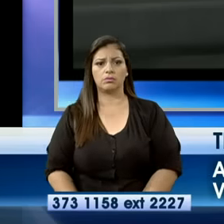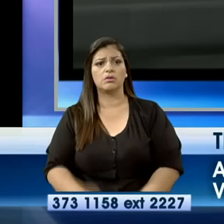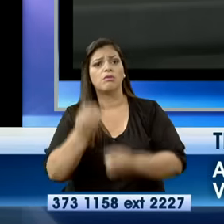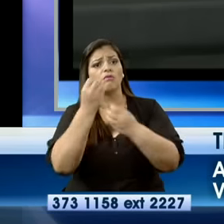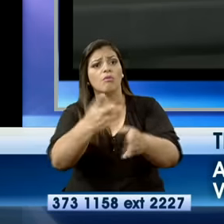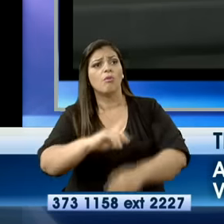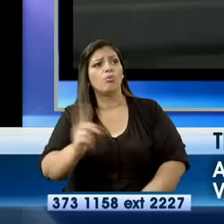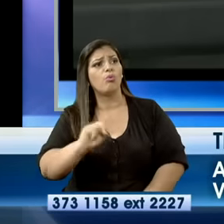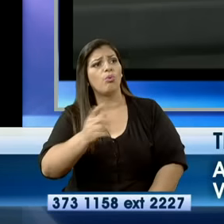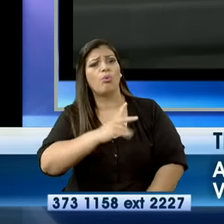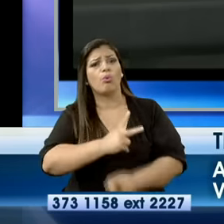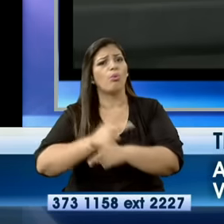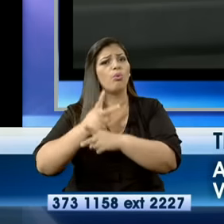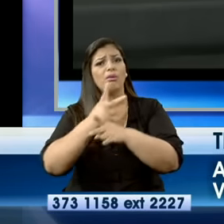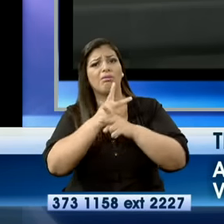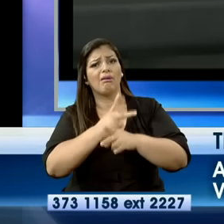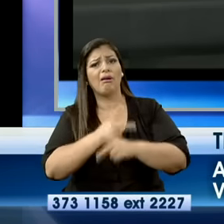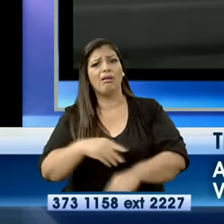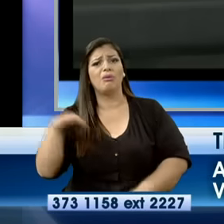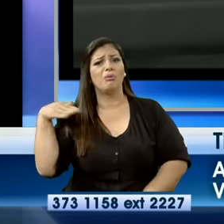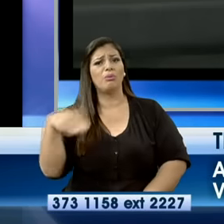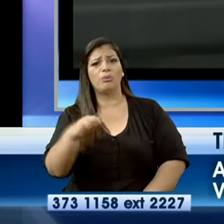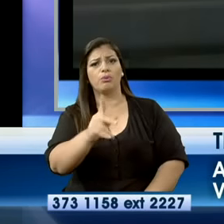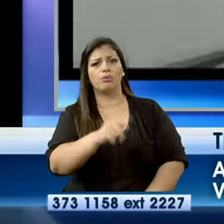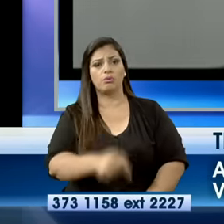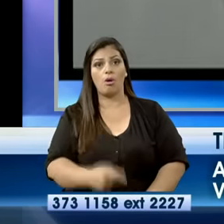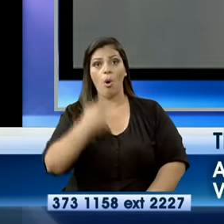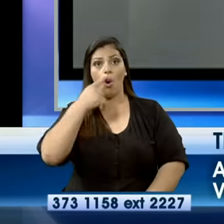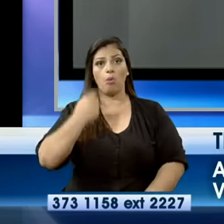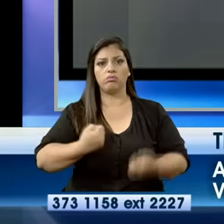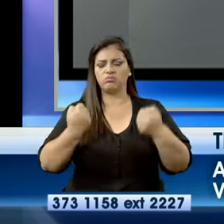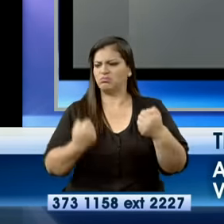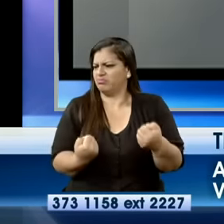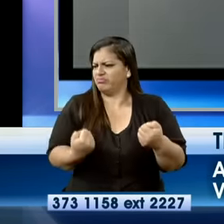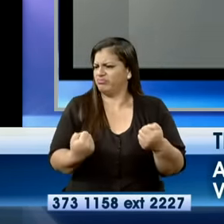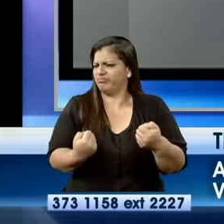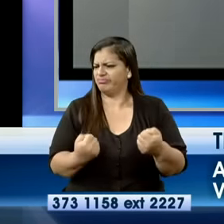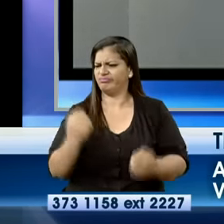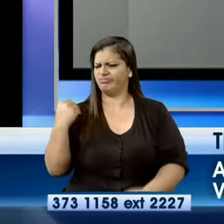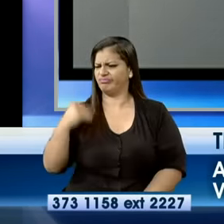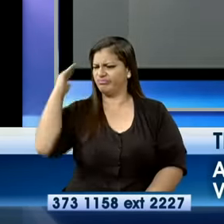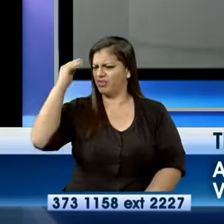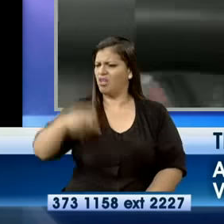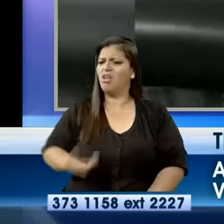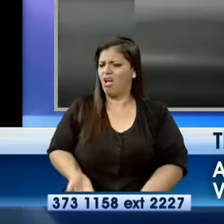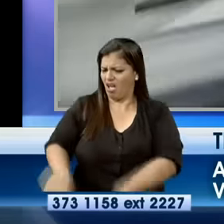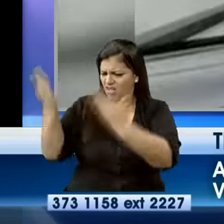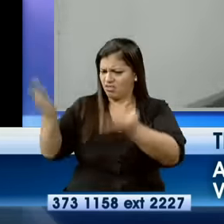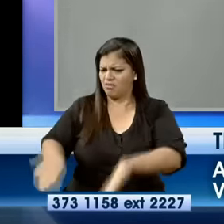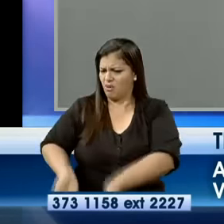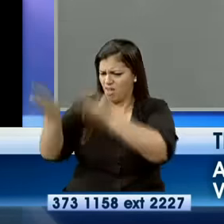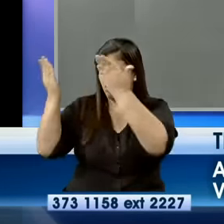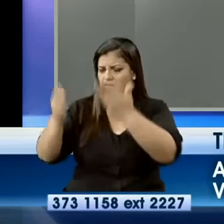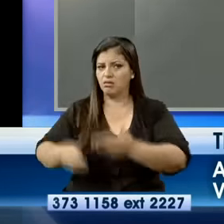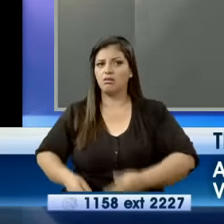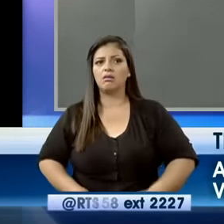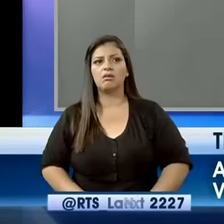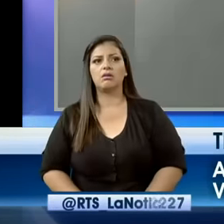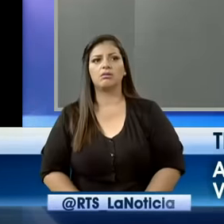Claro. Entonces ahí es donde yo digo, yo de pasajero, me levanto y le bajo un huachicay, como decíamos en la marina.